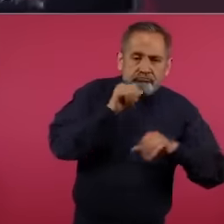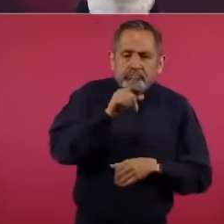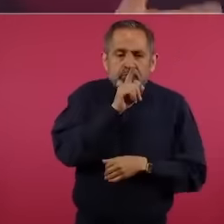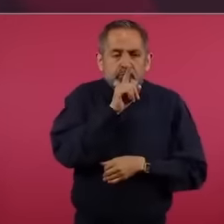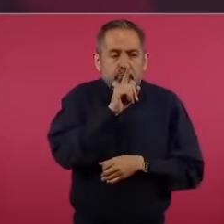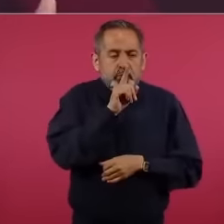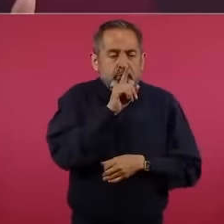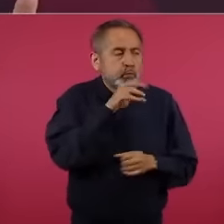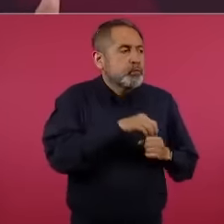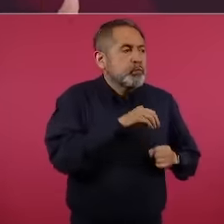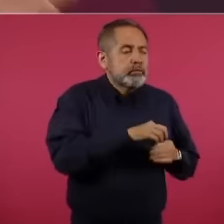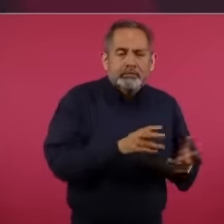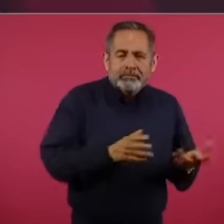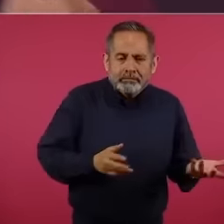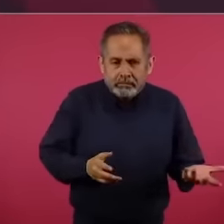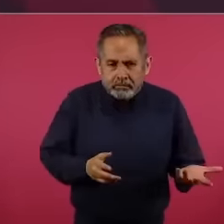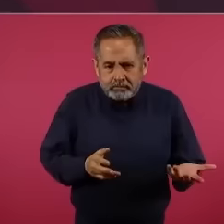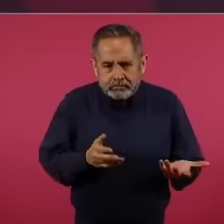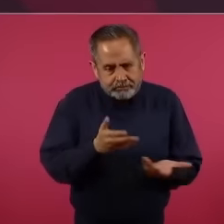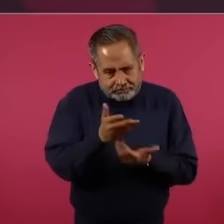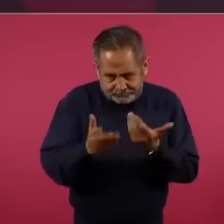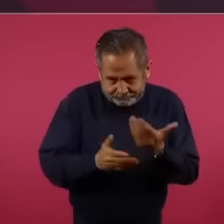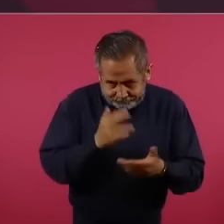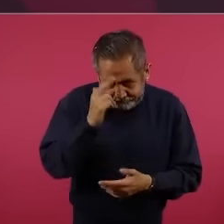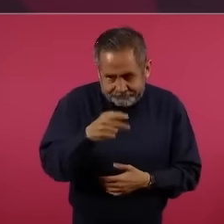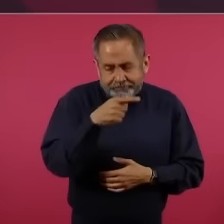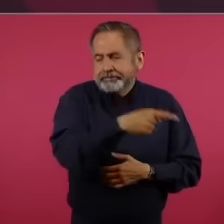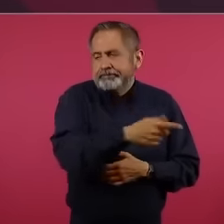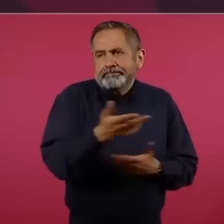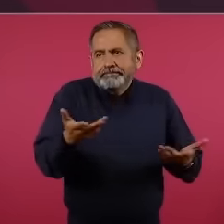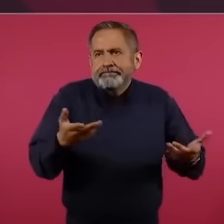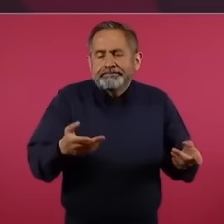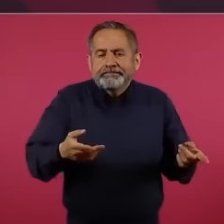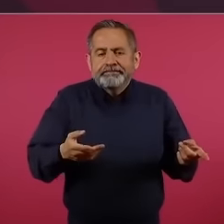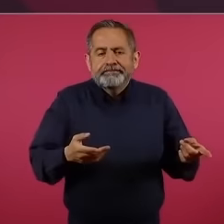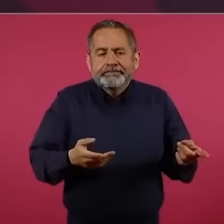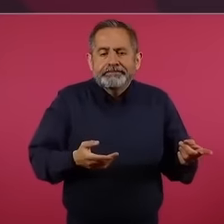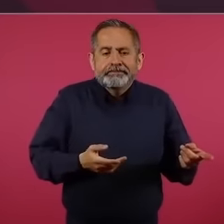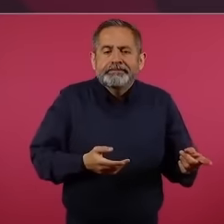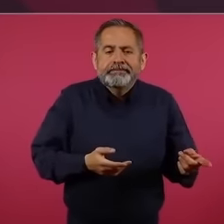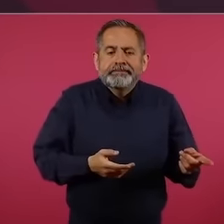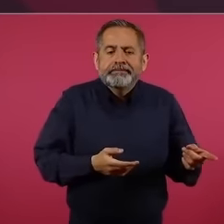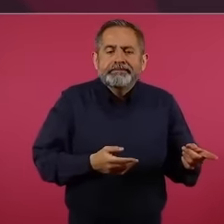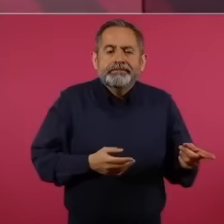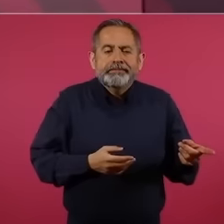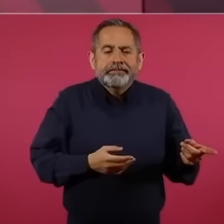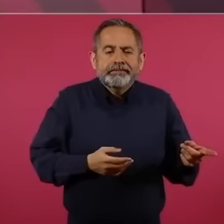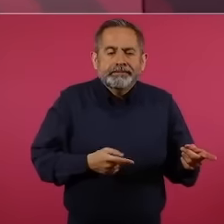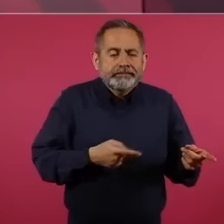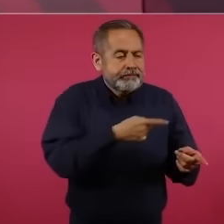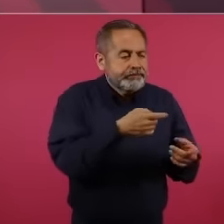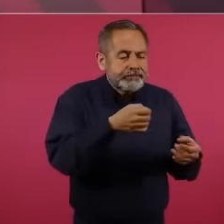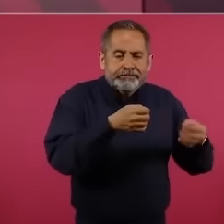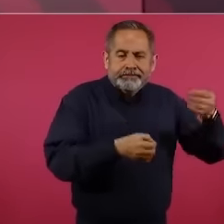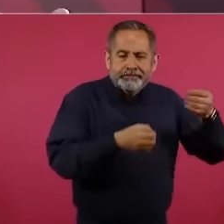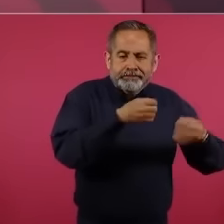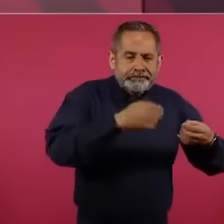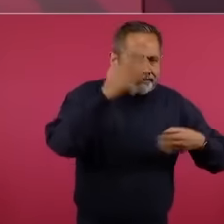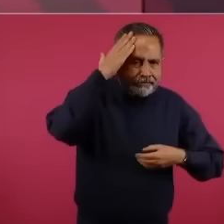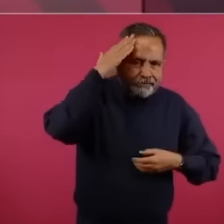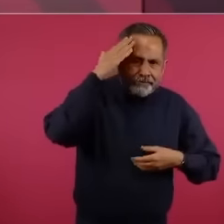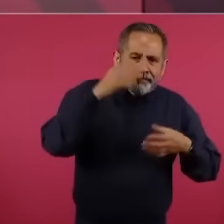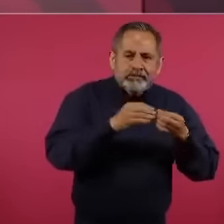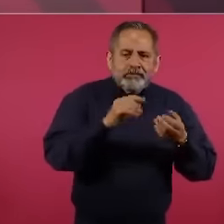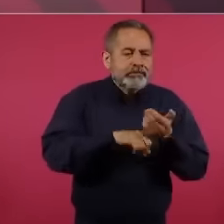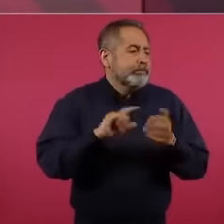va, con todo respeto, un ministro o un